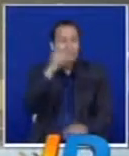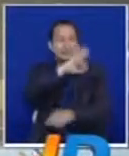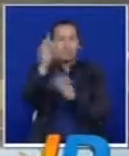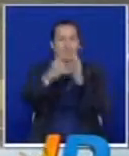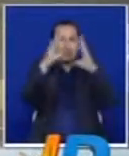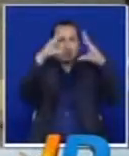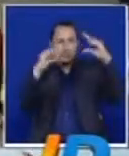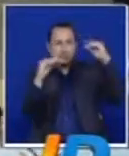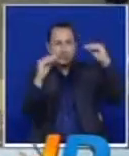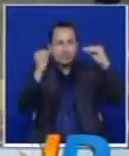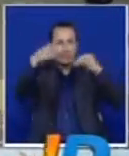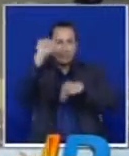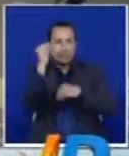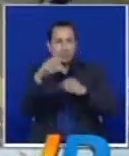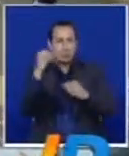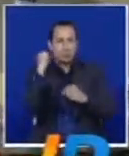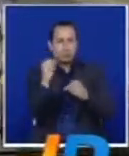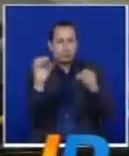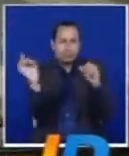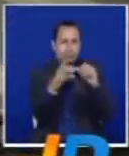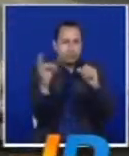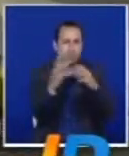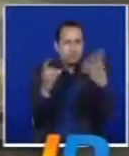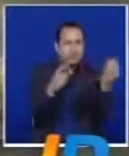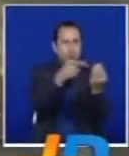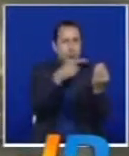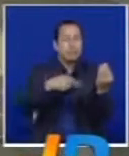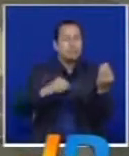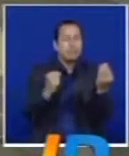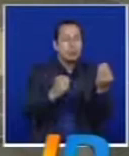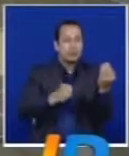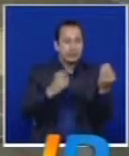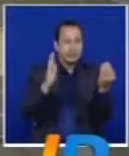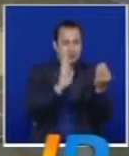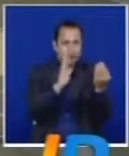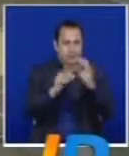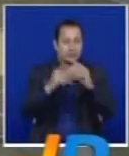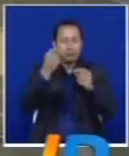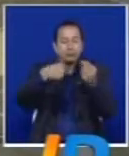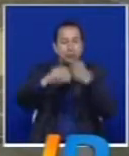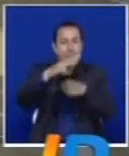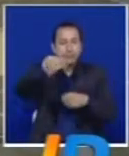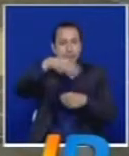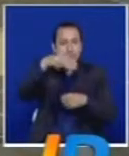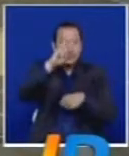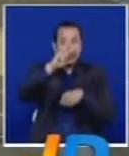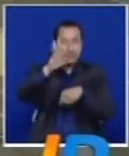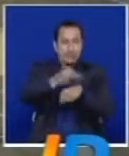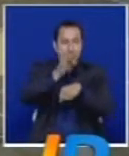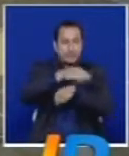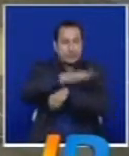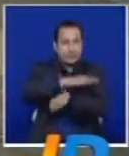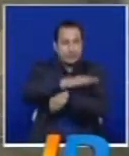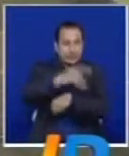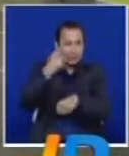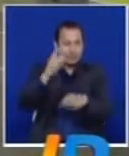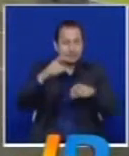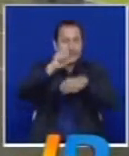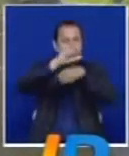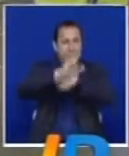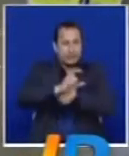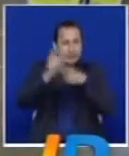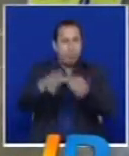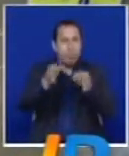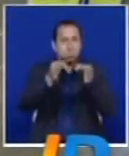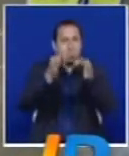Coliseo El Pueblo ganaron con contundencia ante el Quinteto Capitalino. Y el próximo miércoles a las 3 de la tarde León enfrentará a San Paz en el partido aplazado de